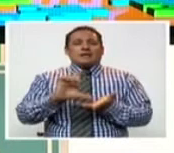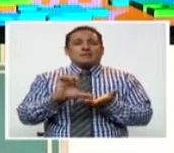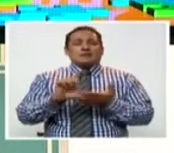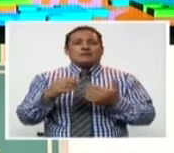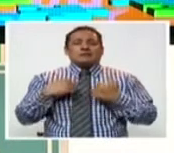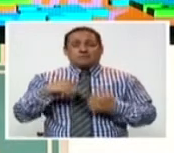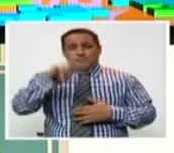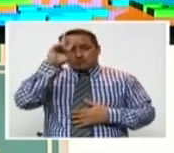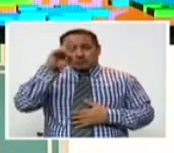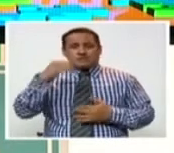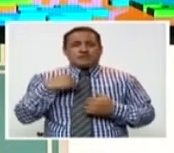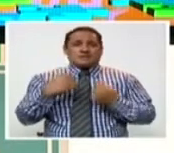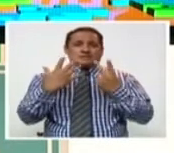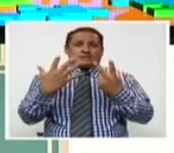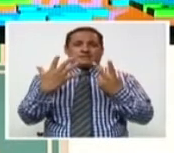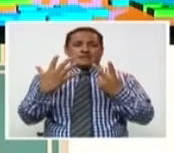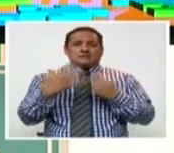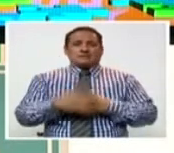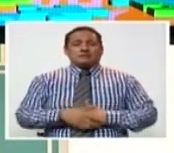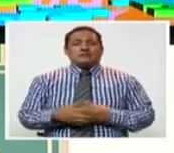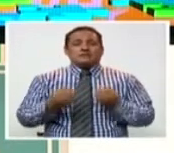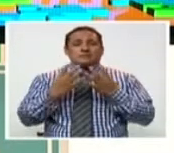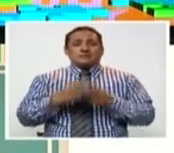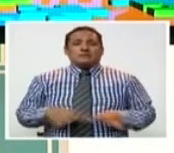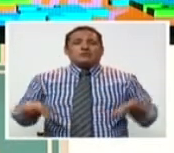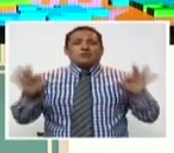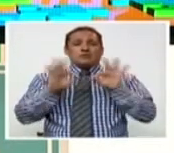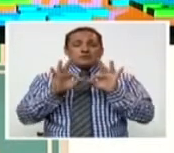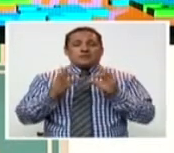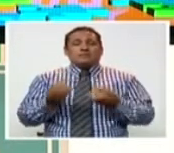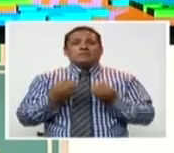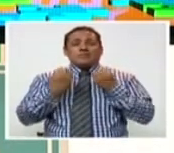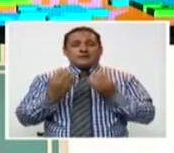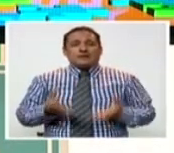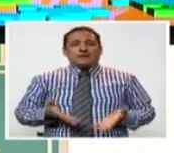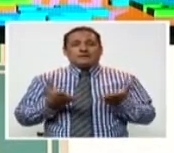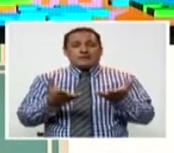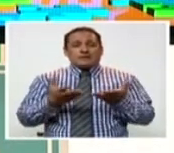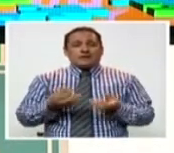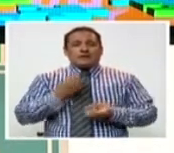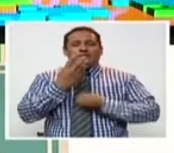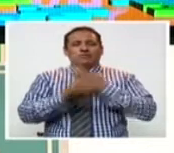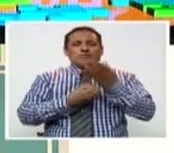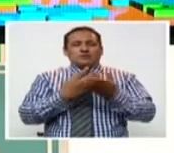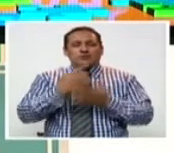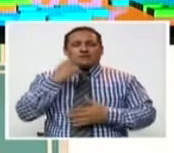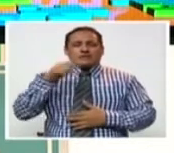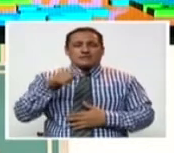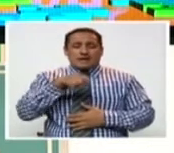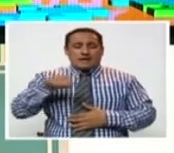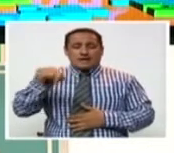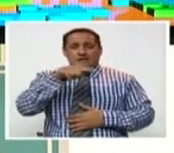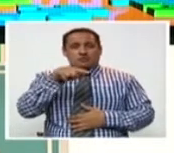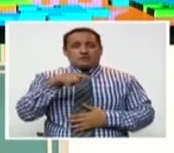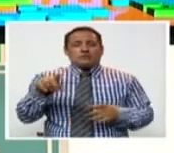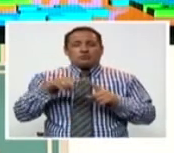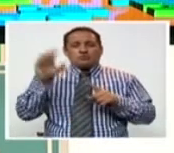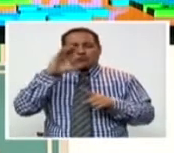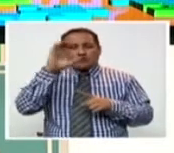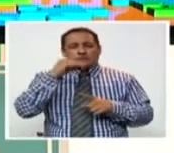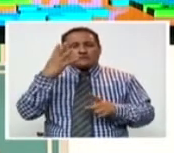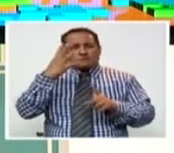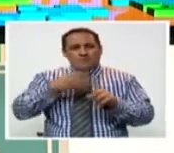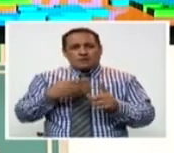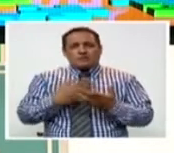En el Lima, en Perú tenemos siete, por ejemplo. Eso es importante para que den la información necesaria a ellos y